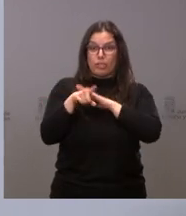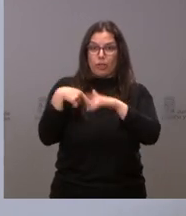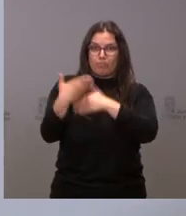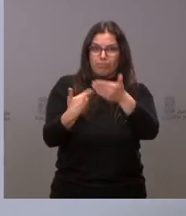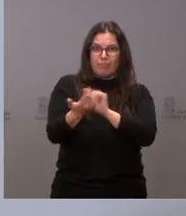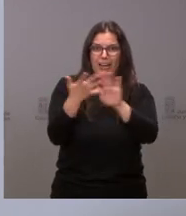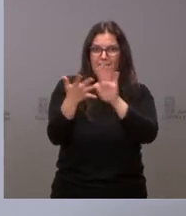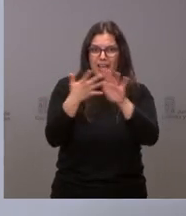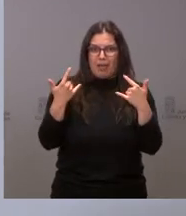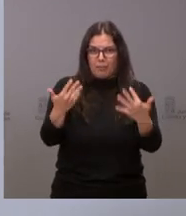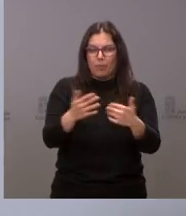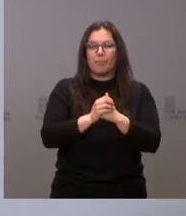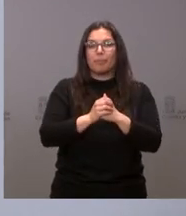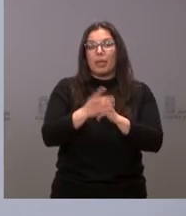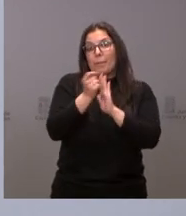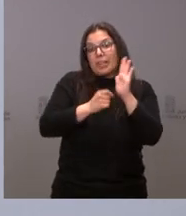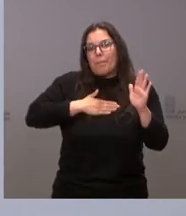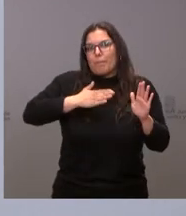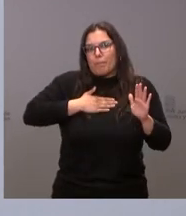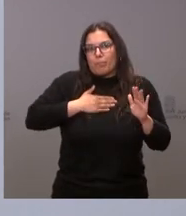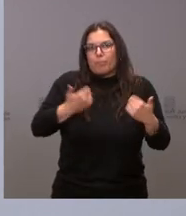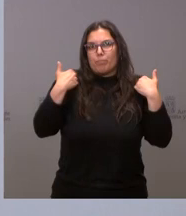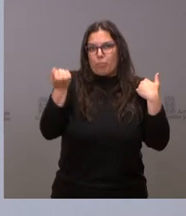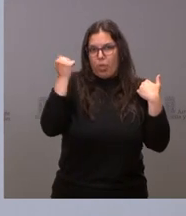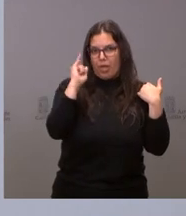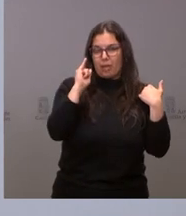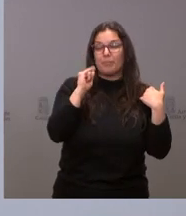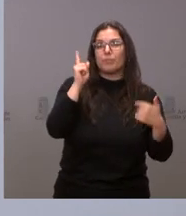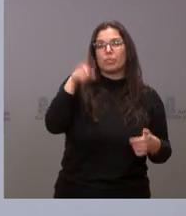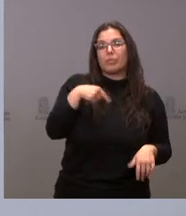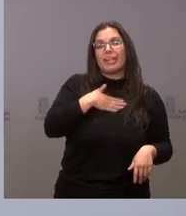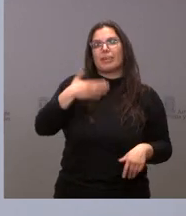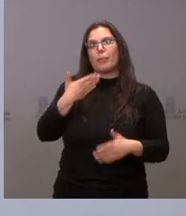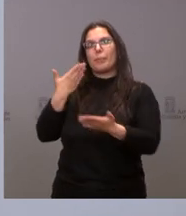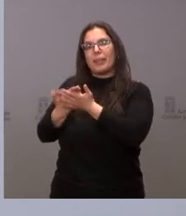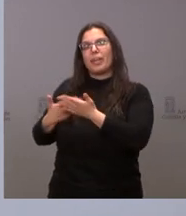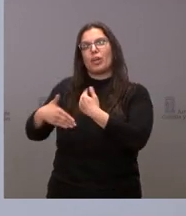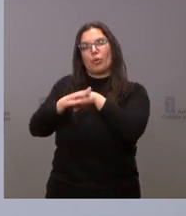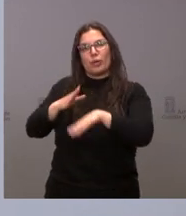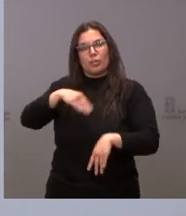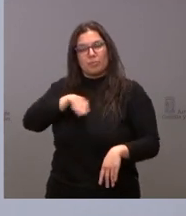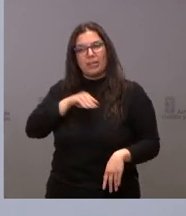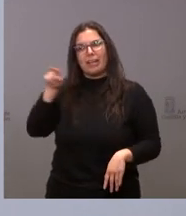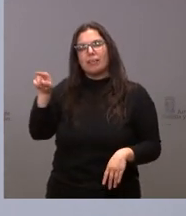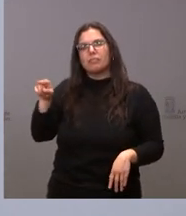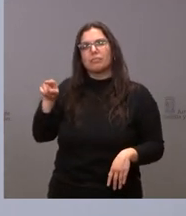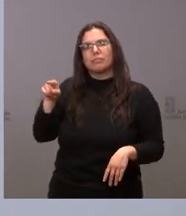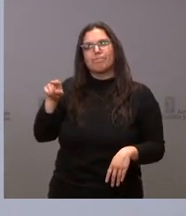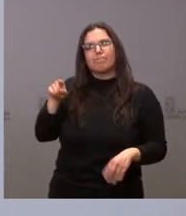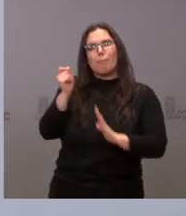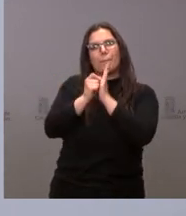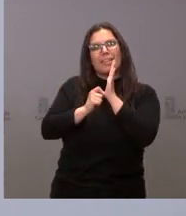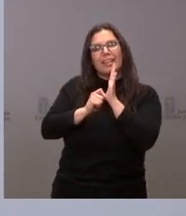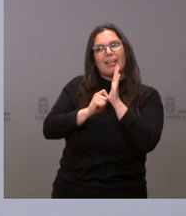Bueno, estas son las medidas que dependen de nosotros. Pero también queremos pedir al Gobierno de España que adopte otra serie